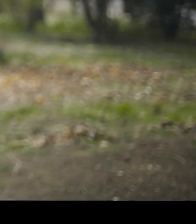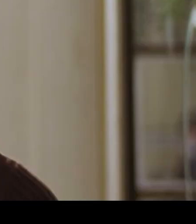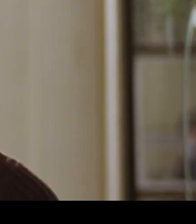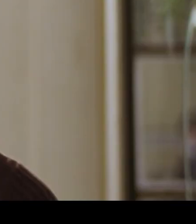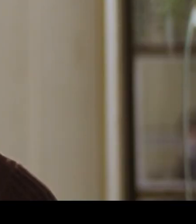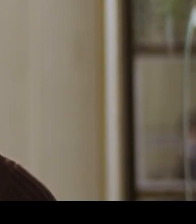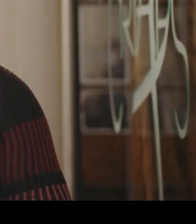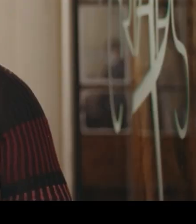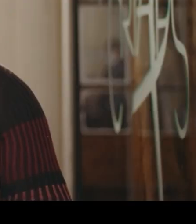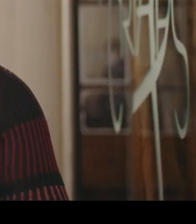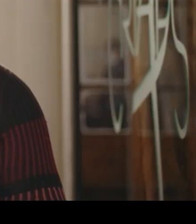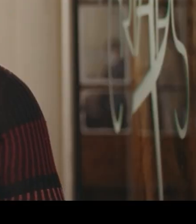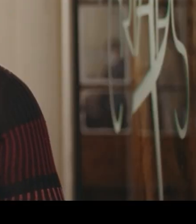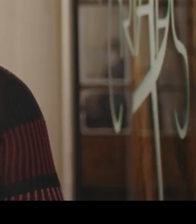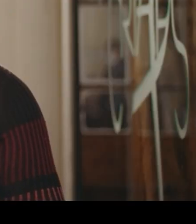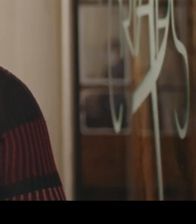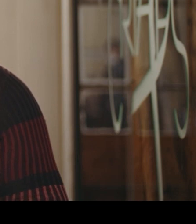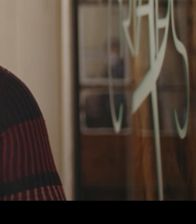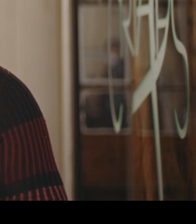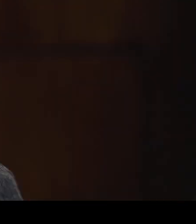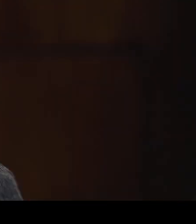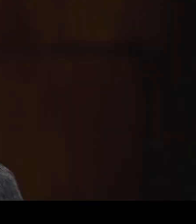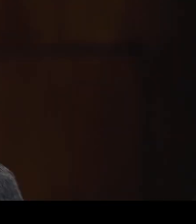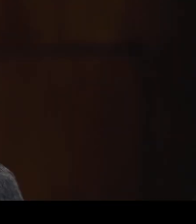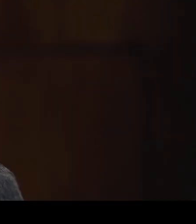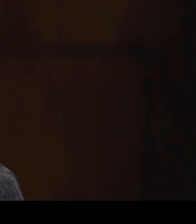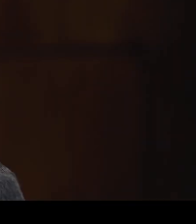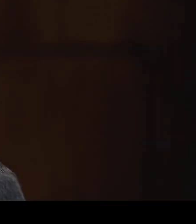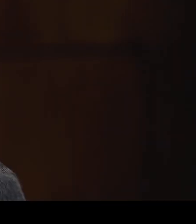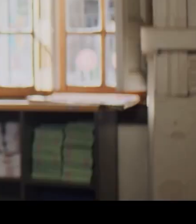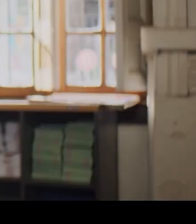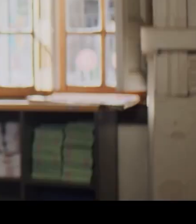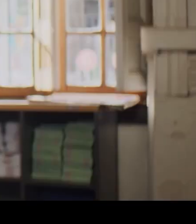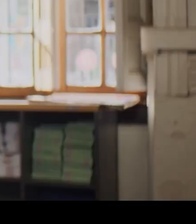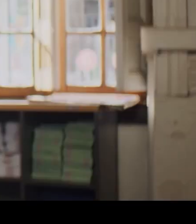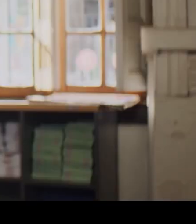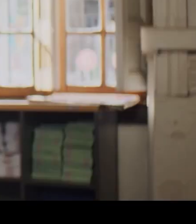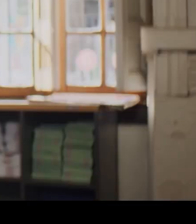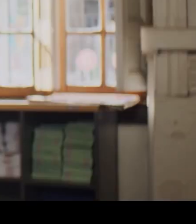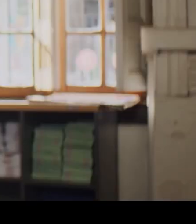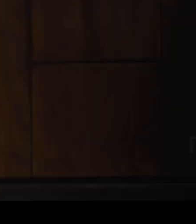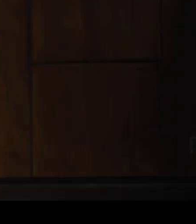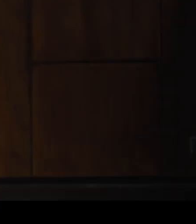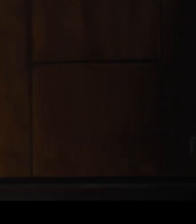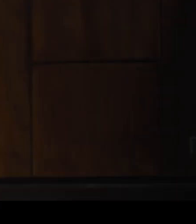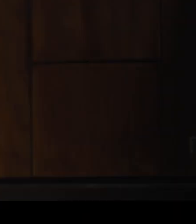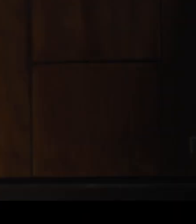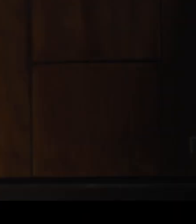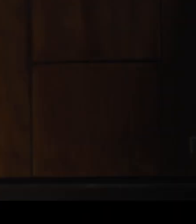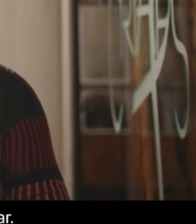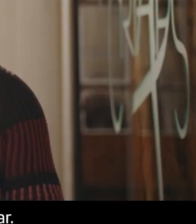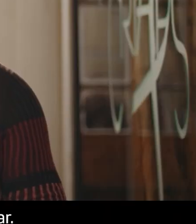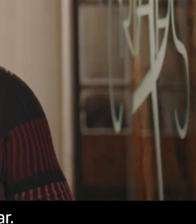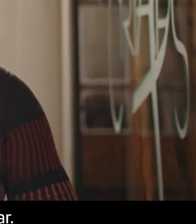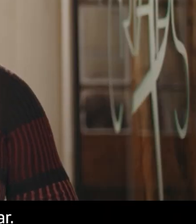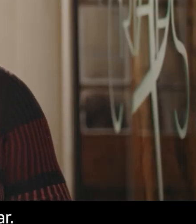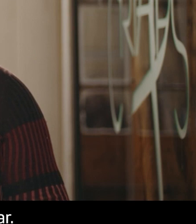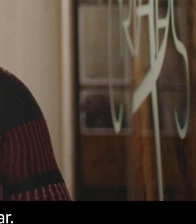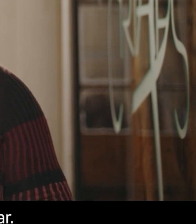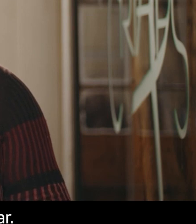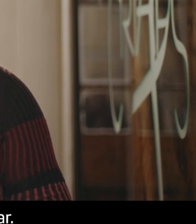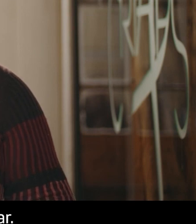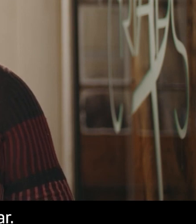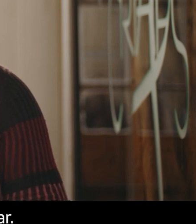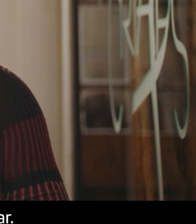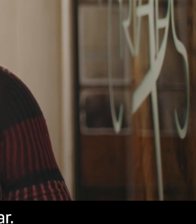VIH. Se contrae por relaciones sexuales no cuidadas. El uso correcto y sostenido del condón es lo más importante. Es parte de nuestra